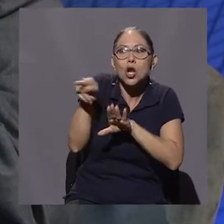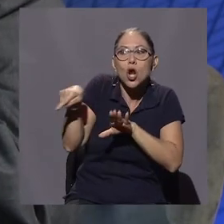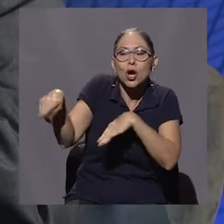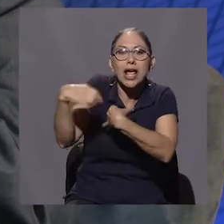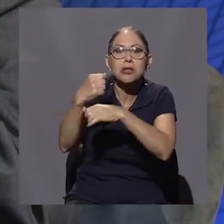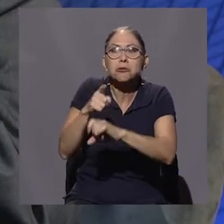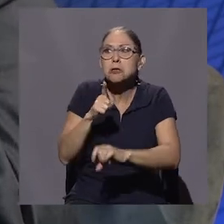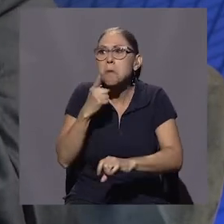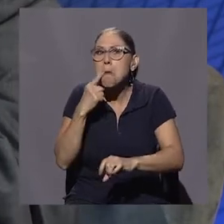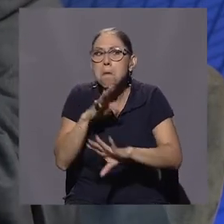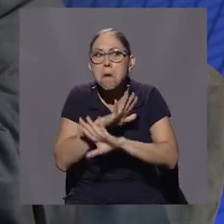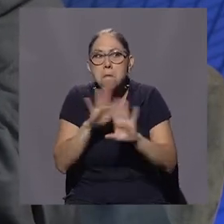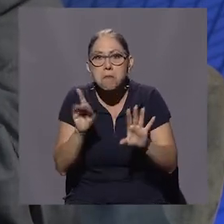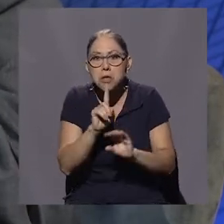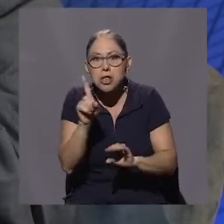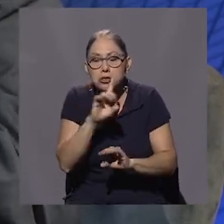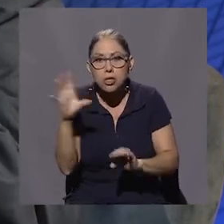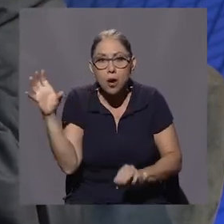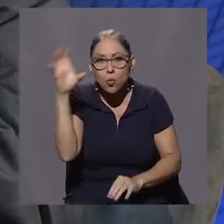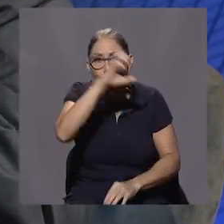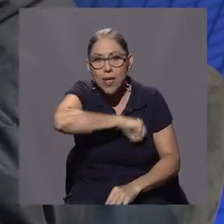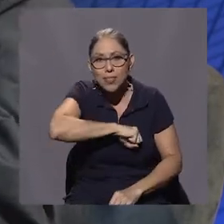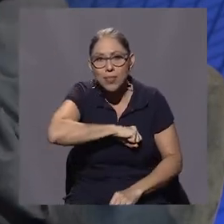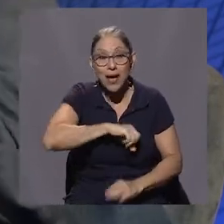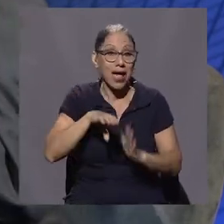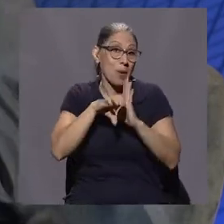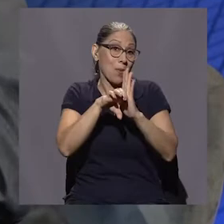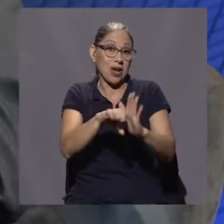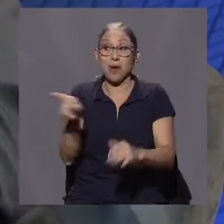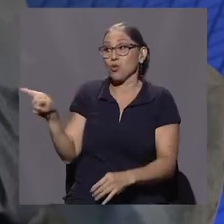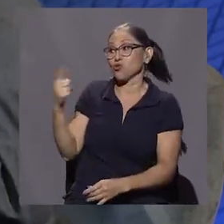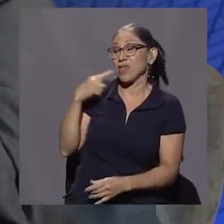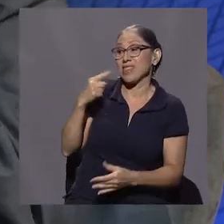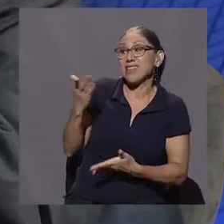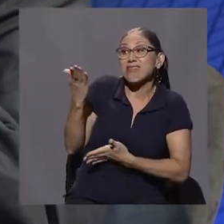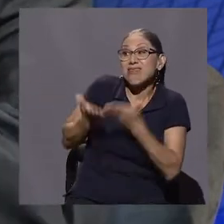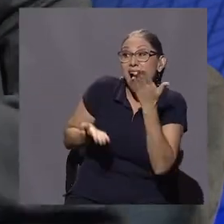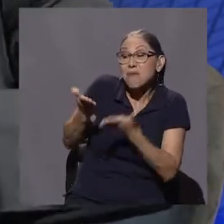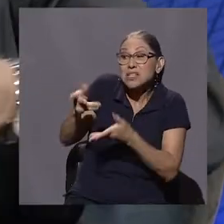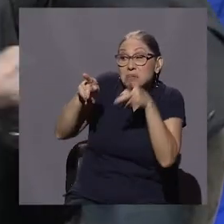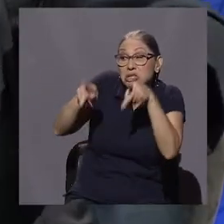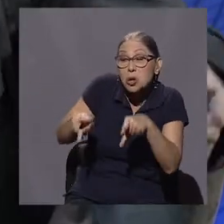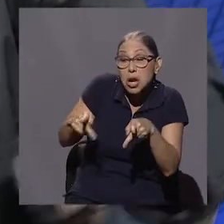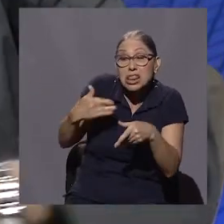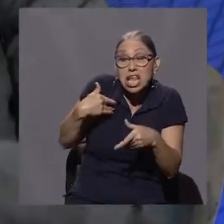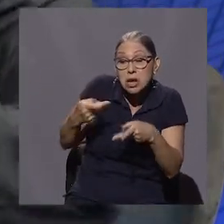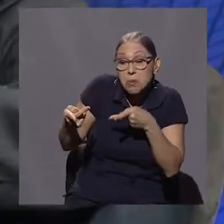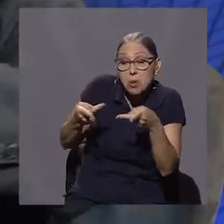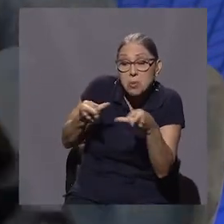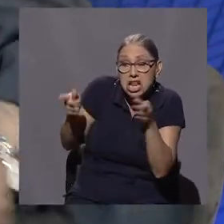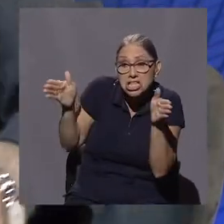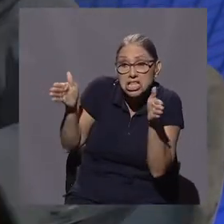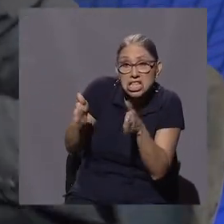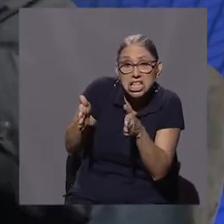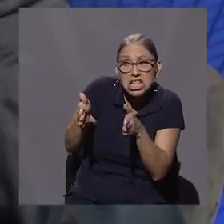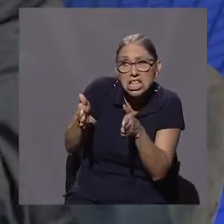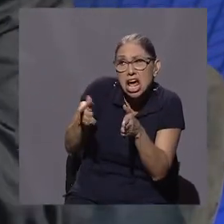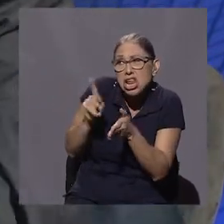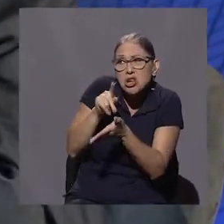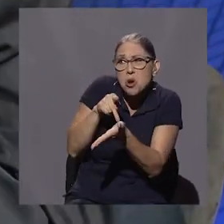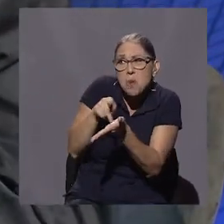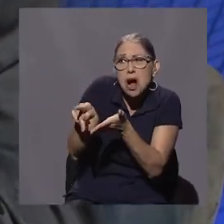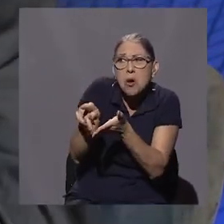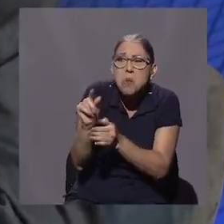Y entonces usted llega y cuando habla de que el pulpero a lo mejor evadió un impuesto, pues no sé, evadió